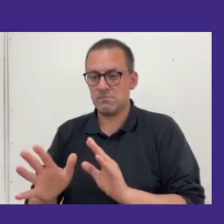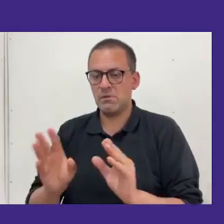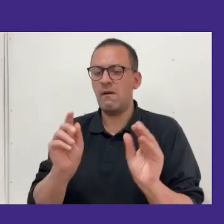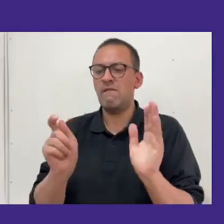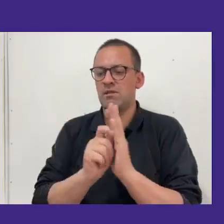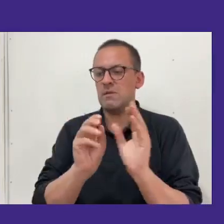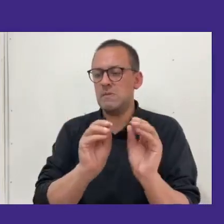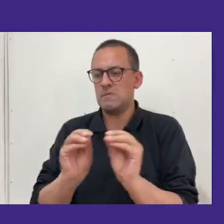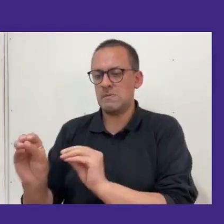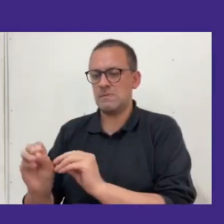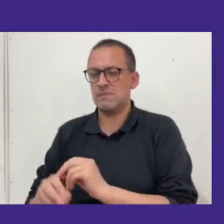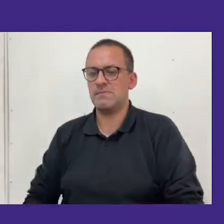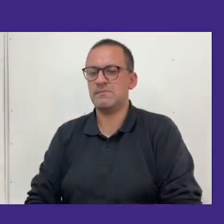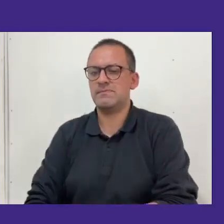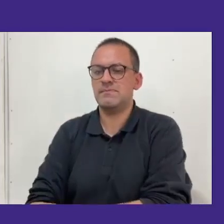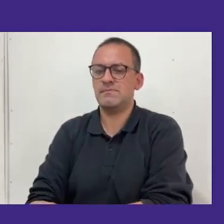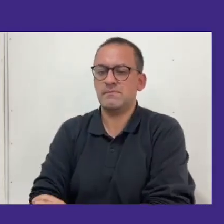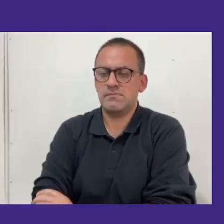los plazos